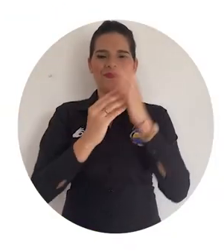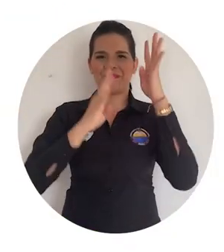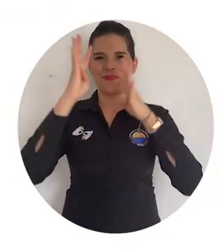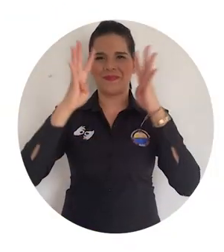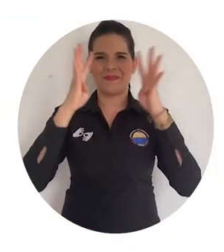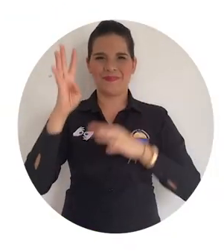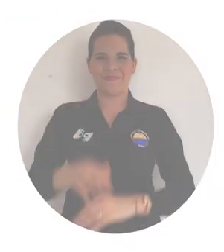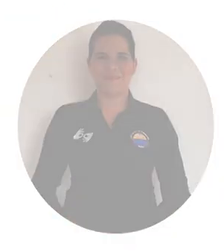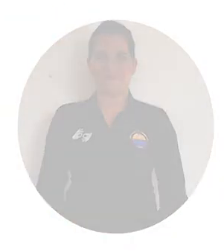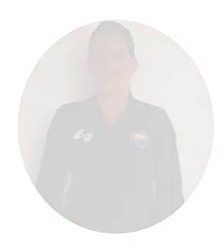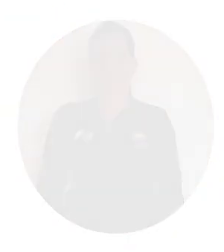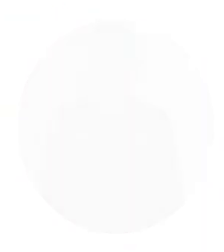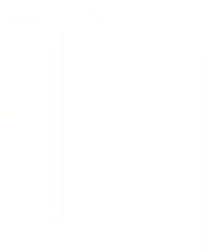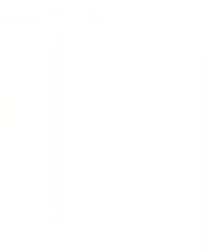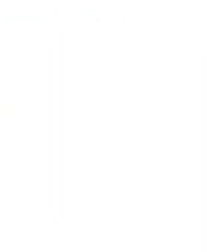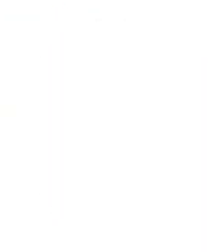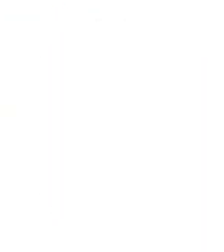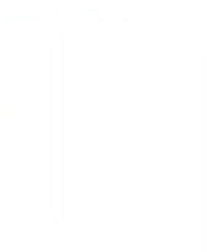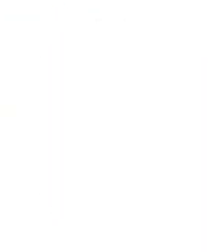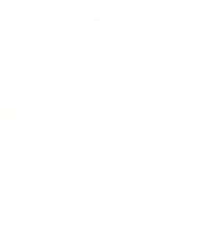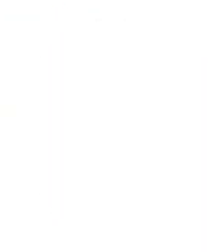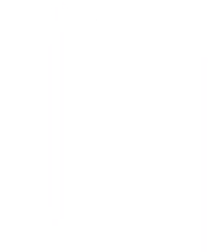más incluyente e innovadora.